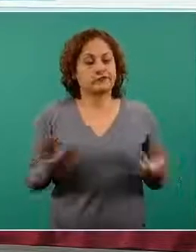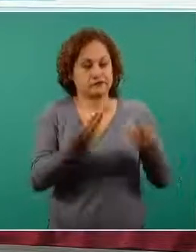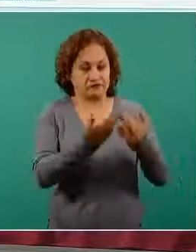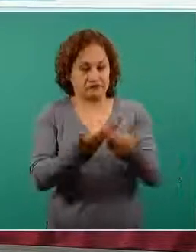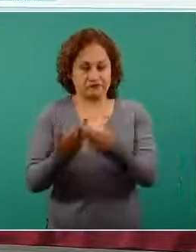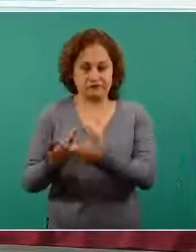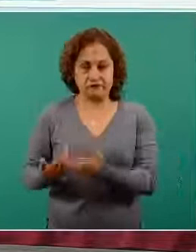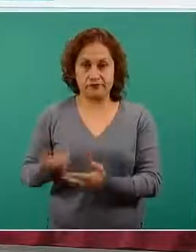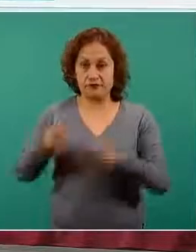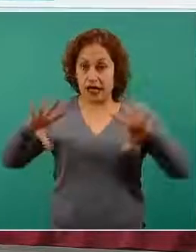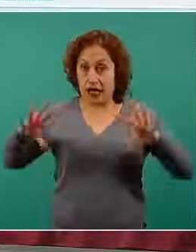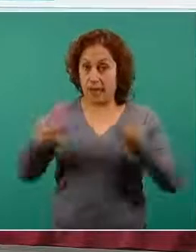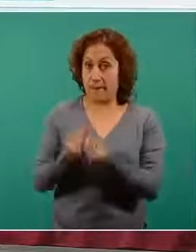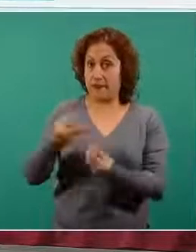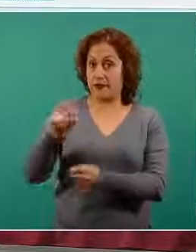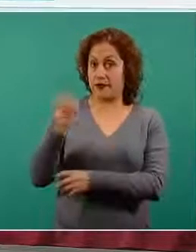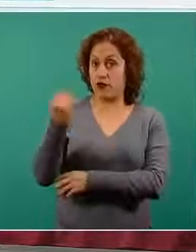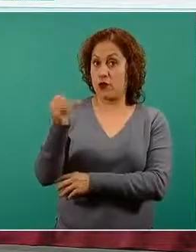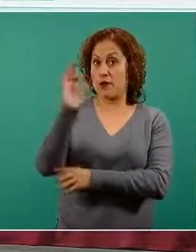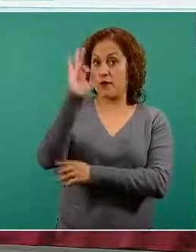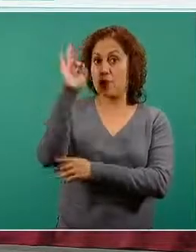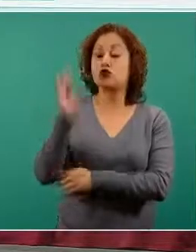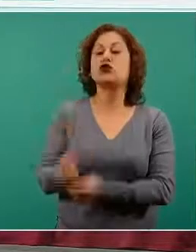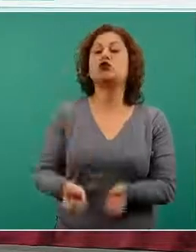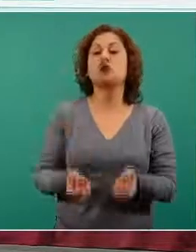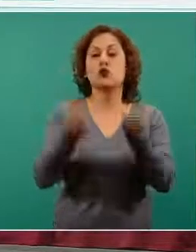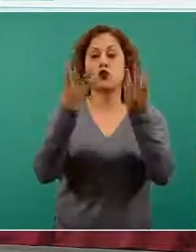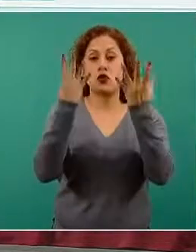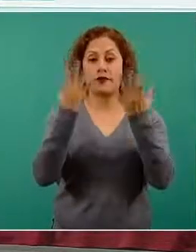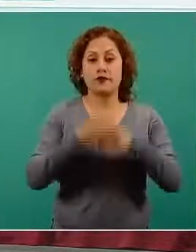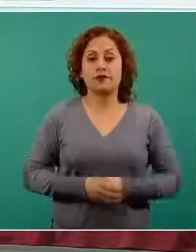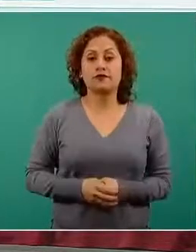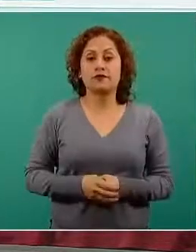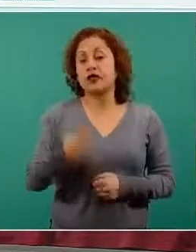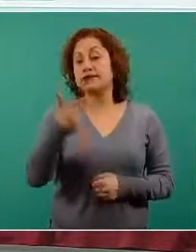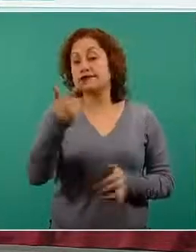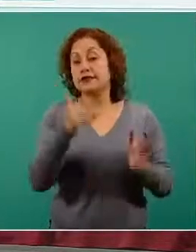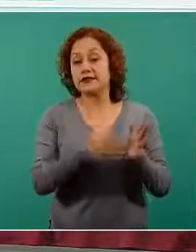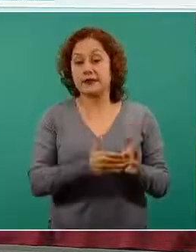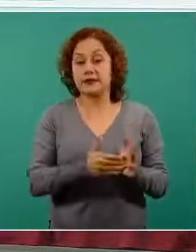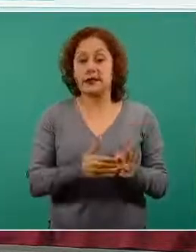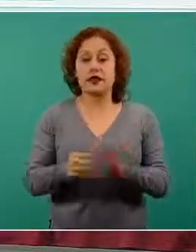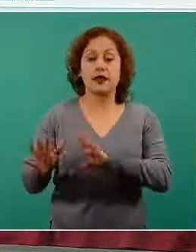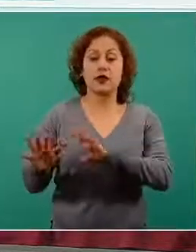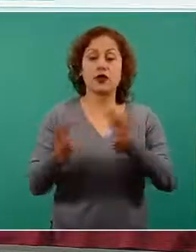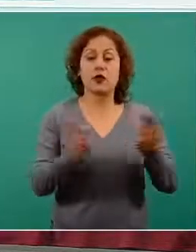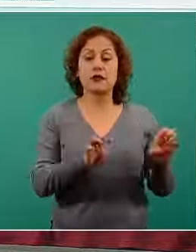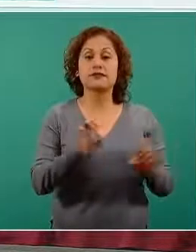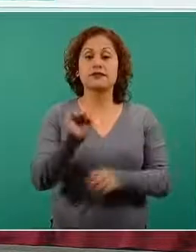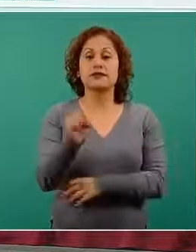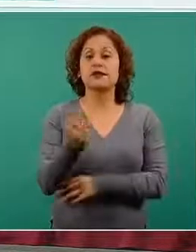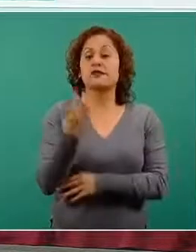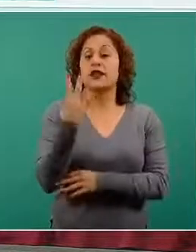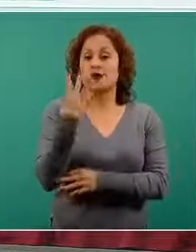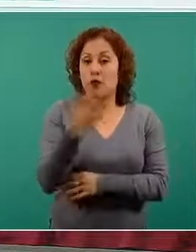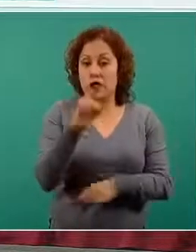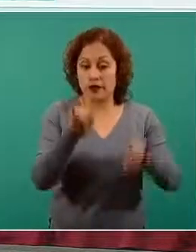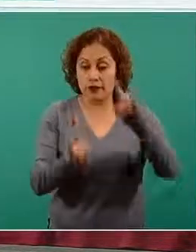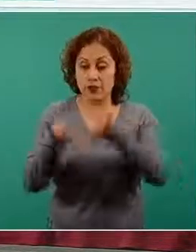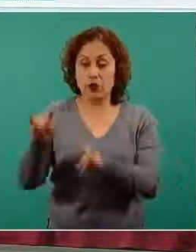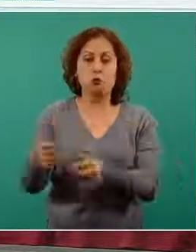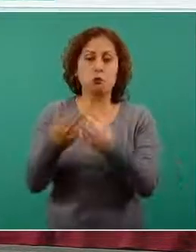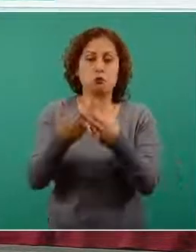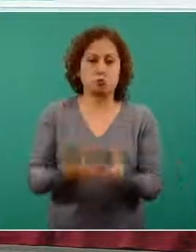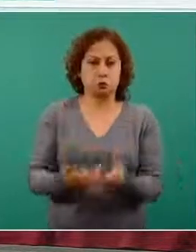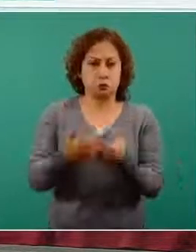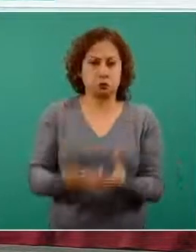por ciento de ocupación representa un total de 7 mil 964 camas disponibles con